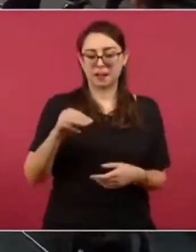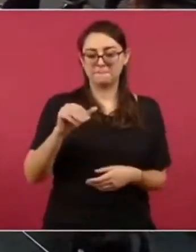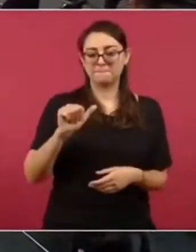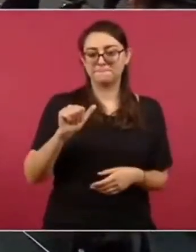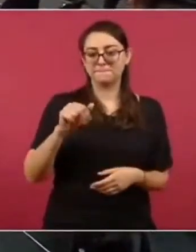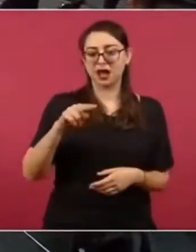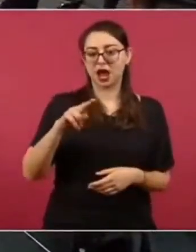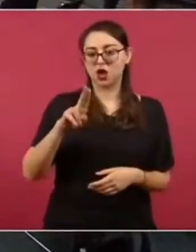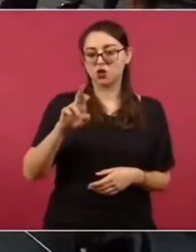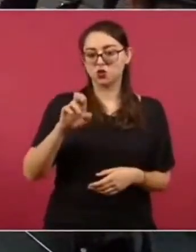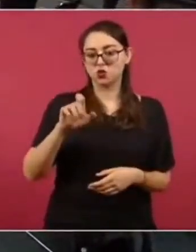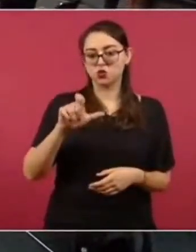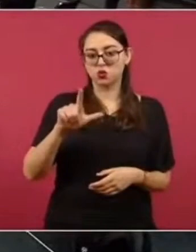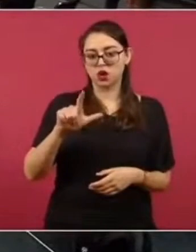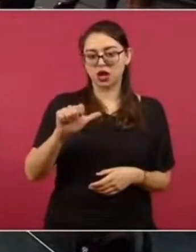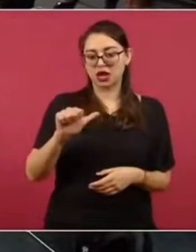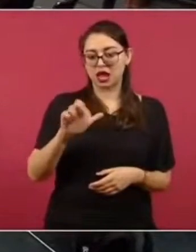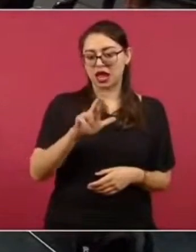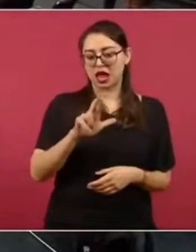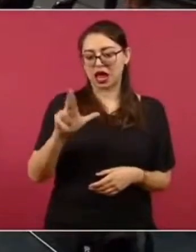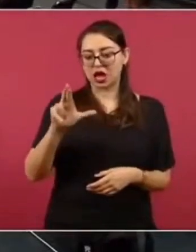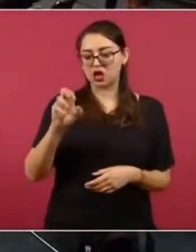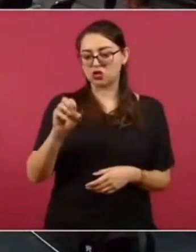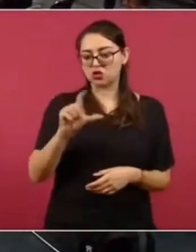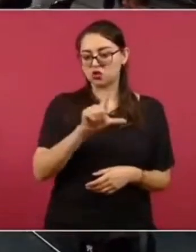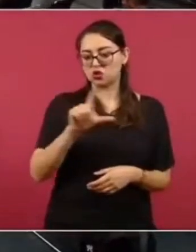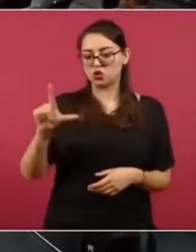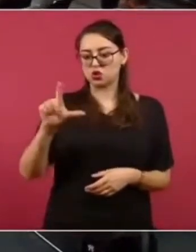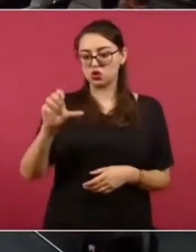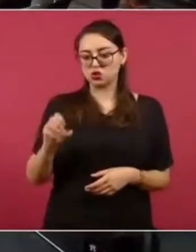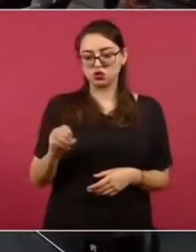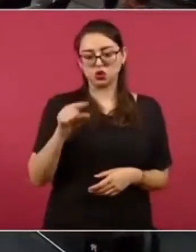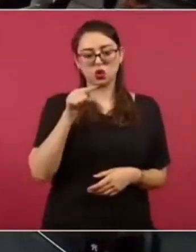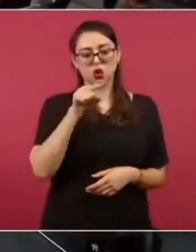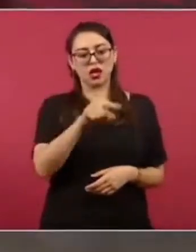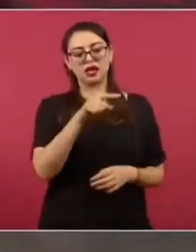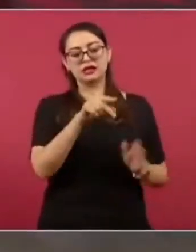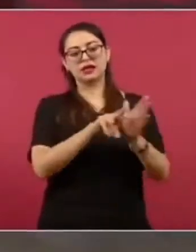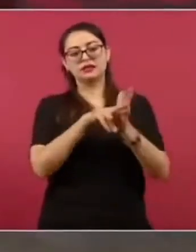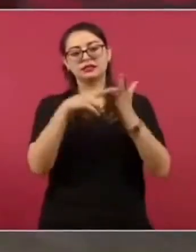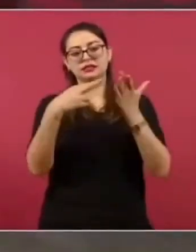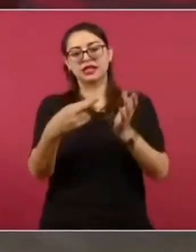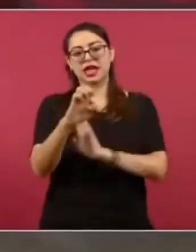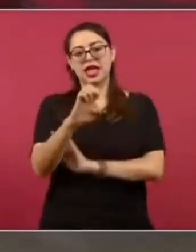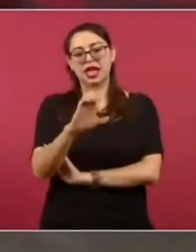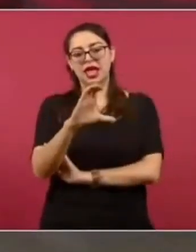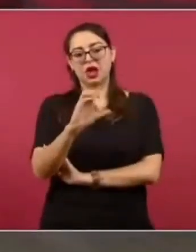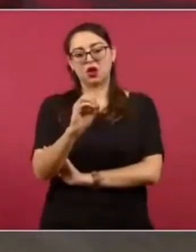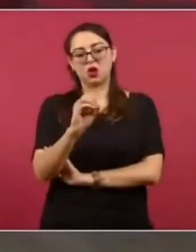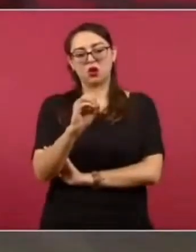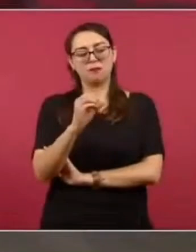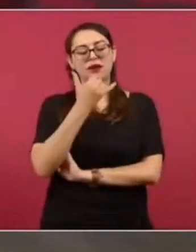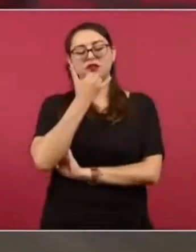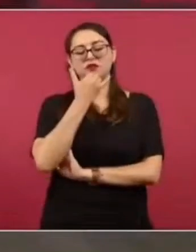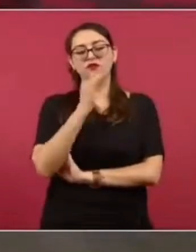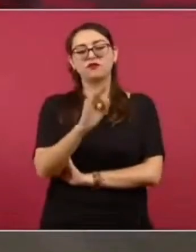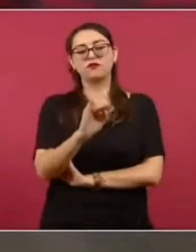que es el dueño del economista, del financiero,